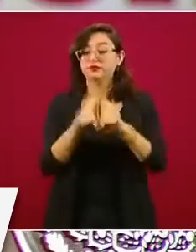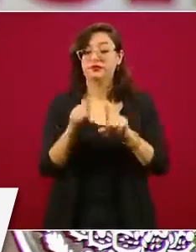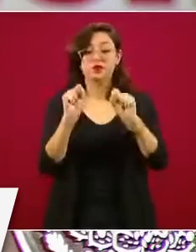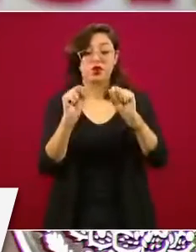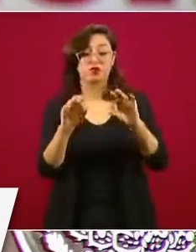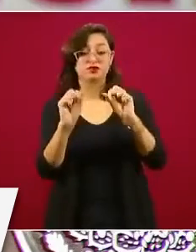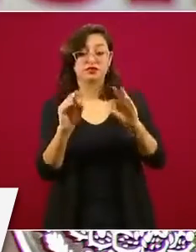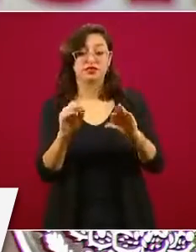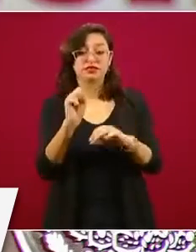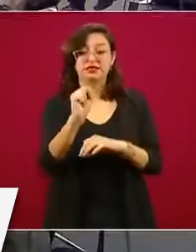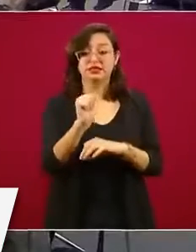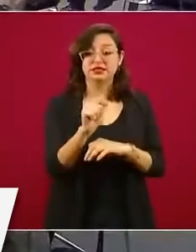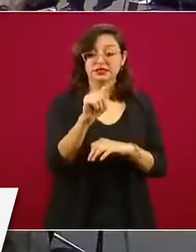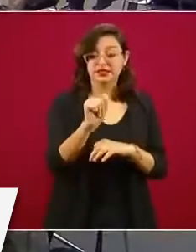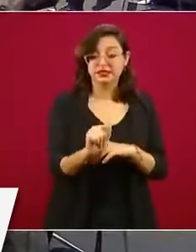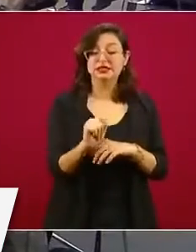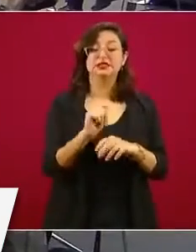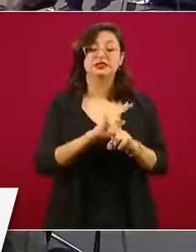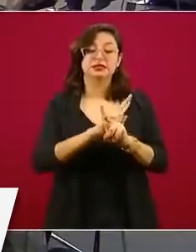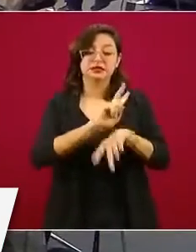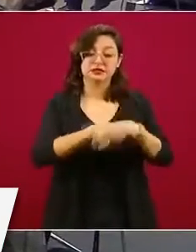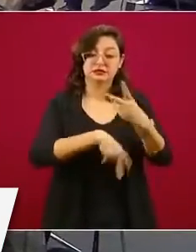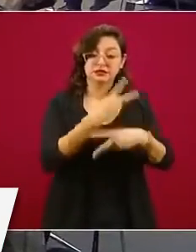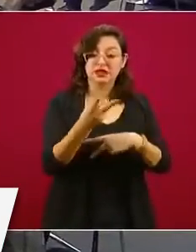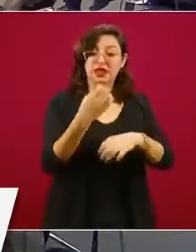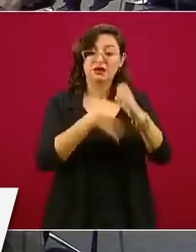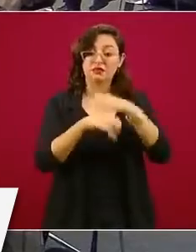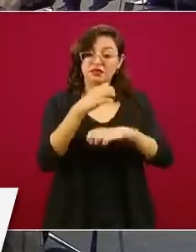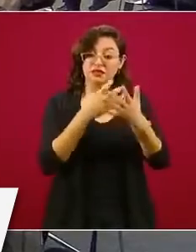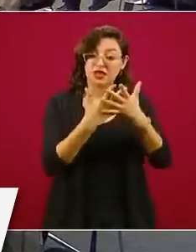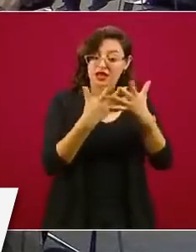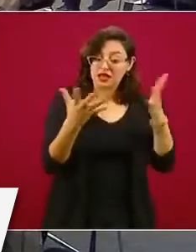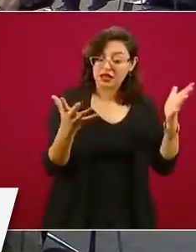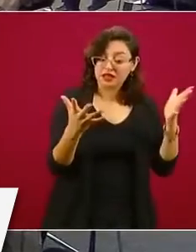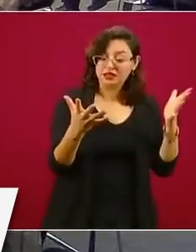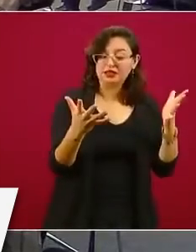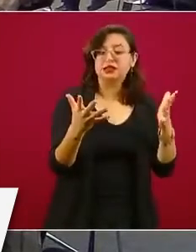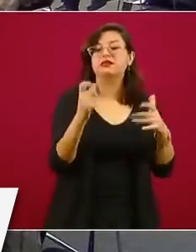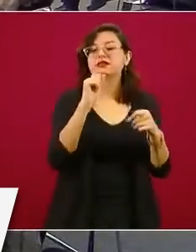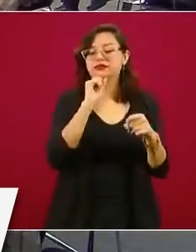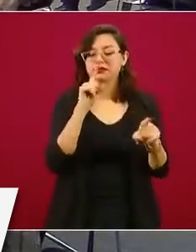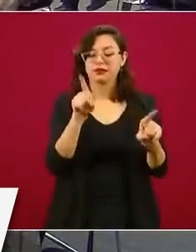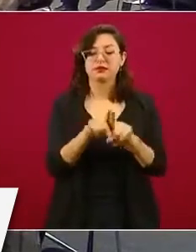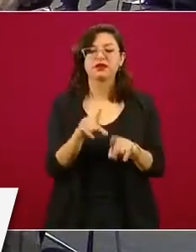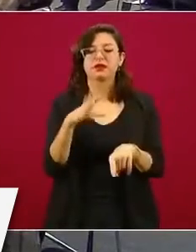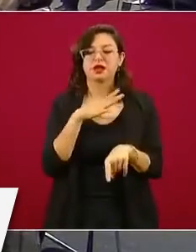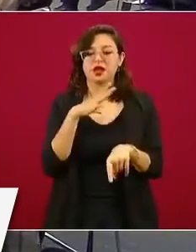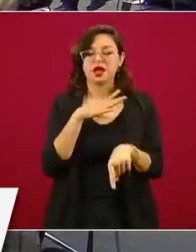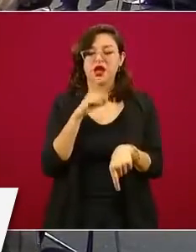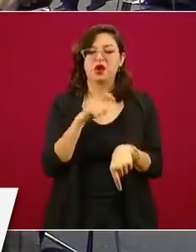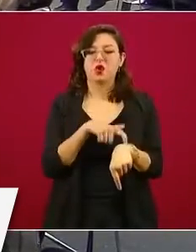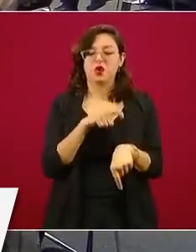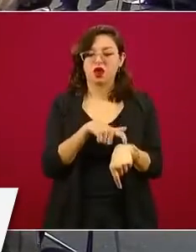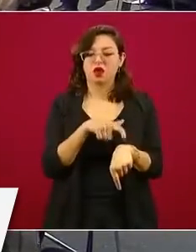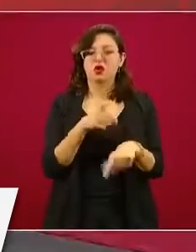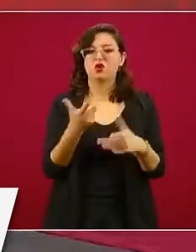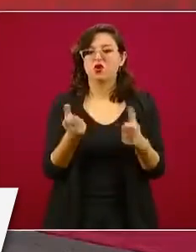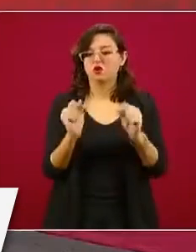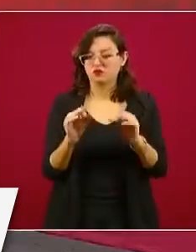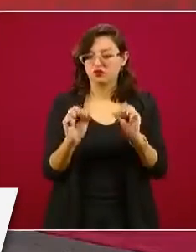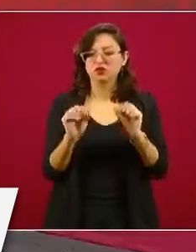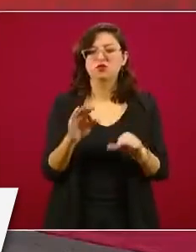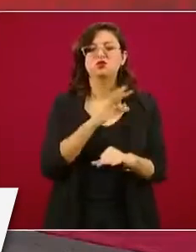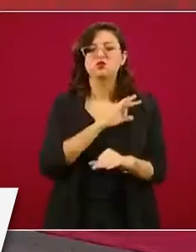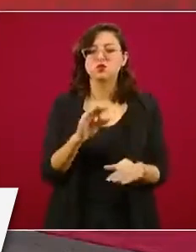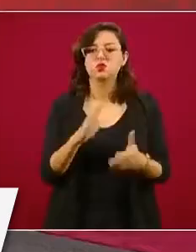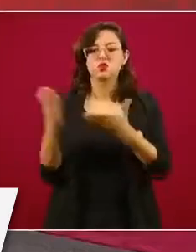SAT, ya sea en el caso de grandes empresas, también tenemos horarios y oficinas para recibirlos,